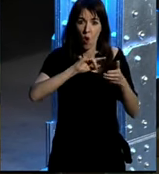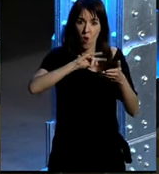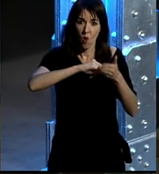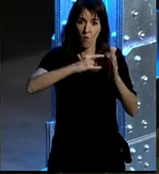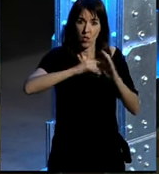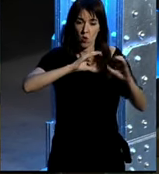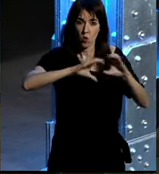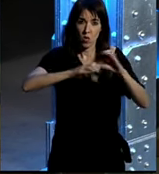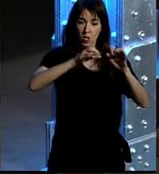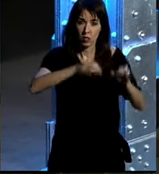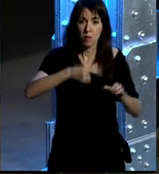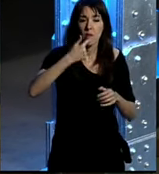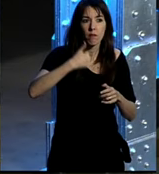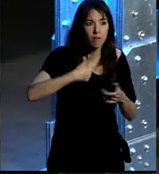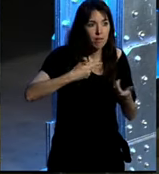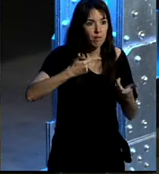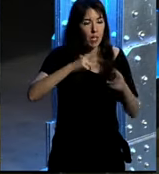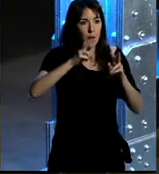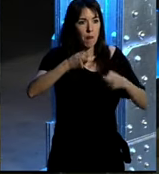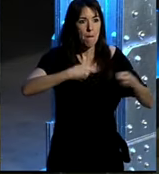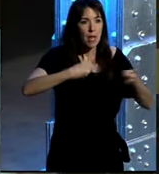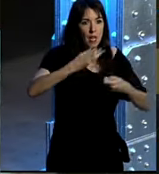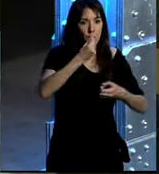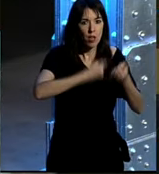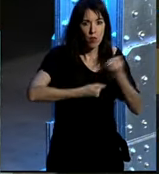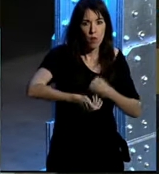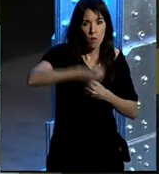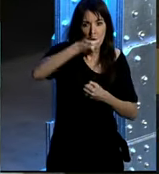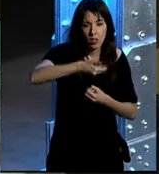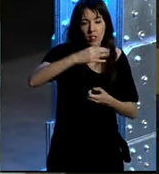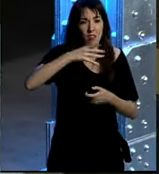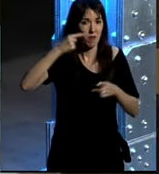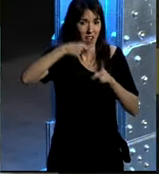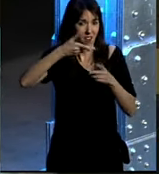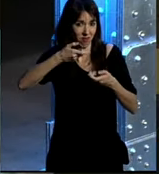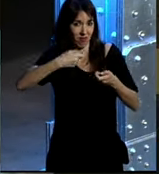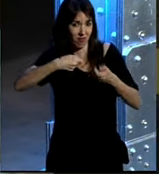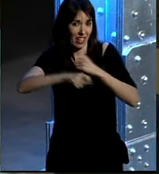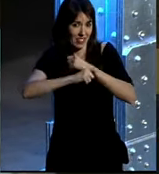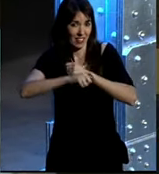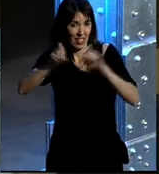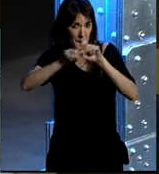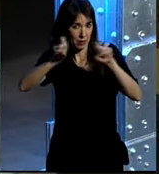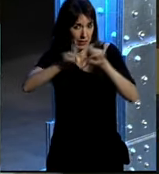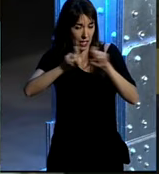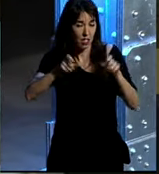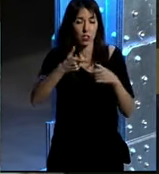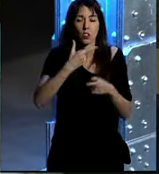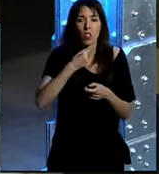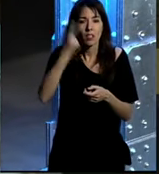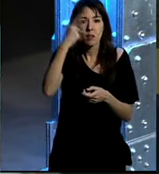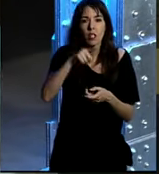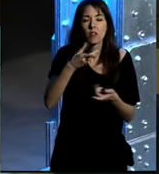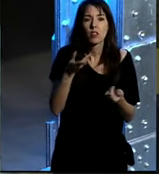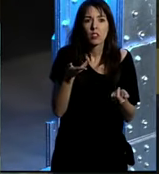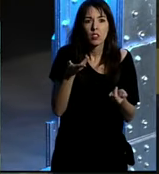siempre nos están comentando acerca de la importancia de los mercados financieros de cara a la estrategia de la empresa ¿no? y me gustaría saber qué